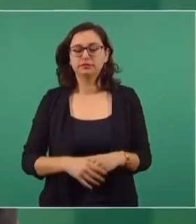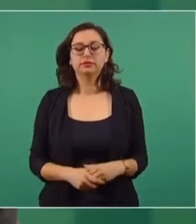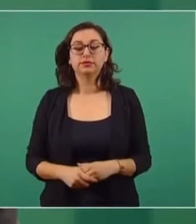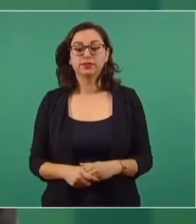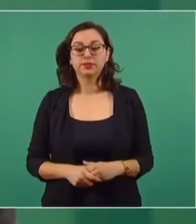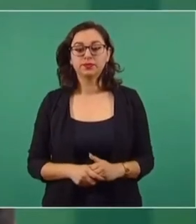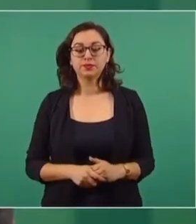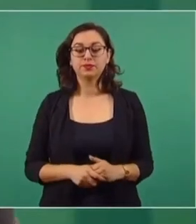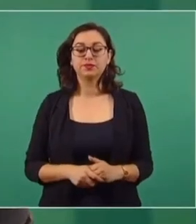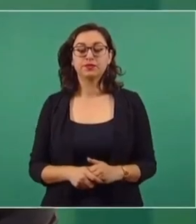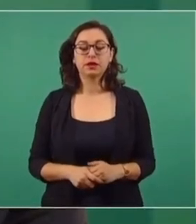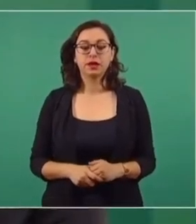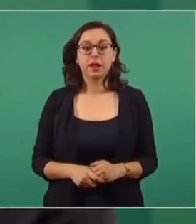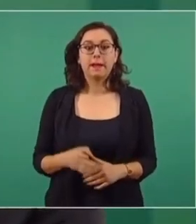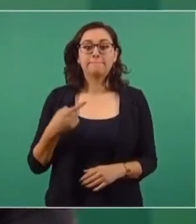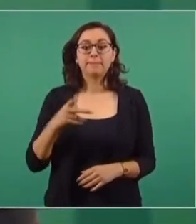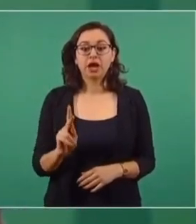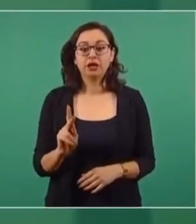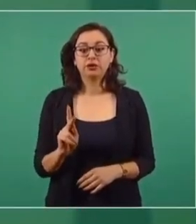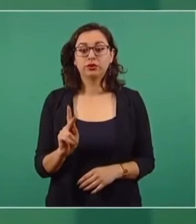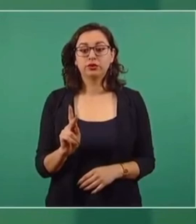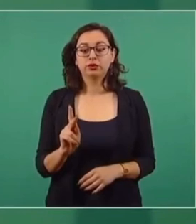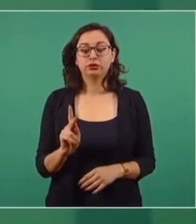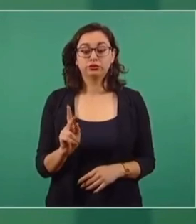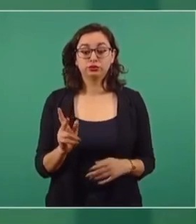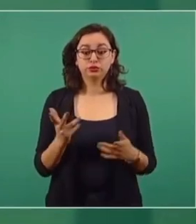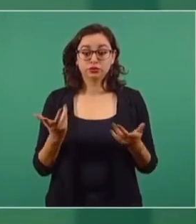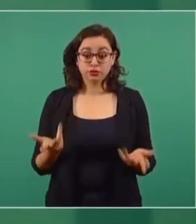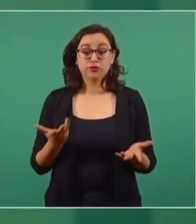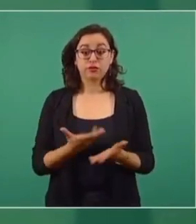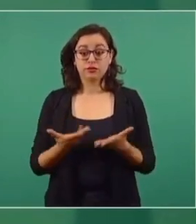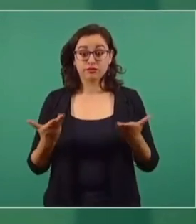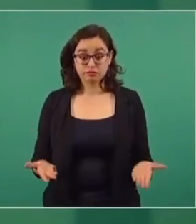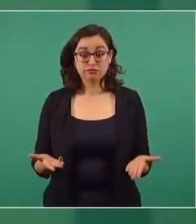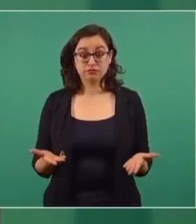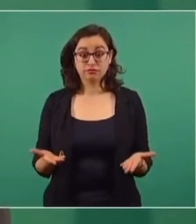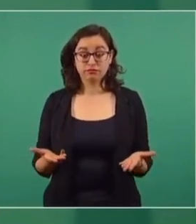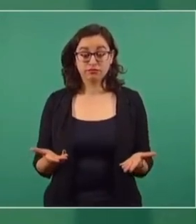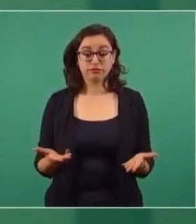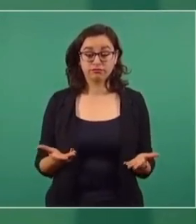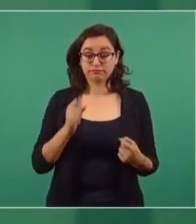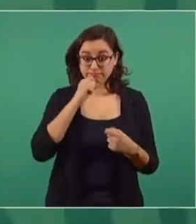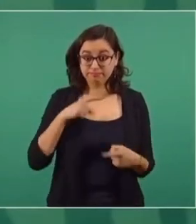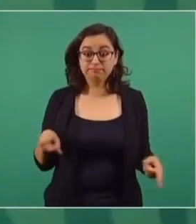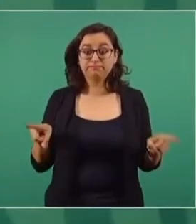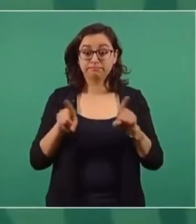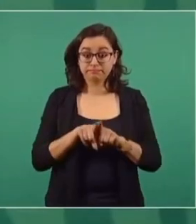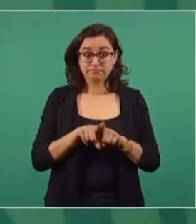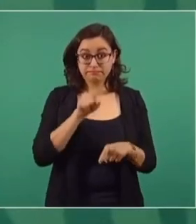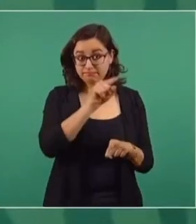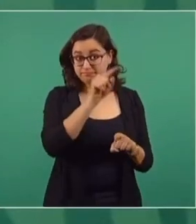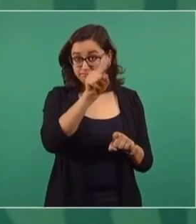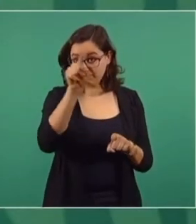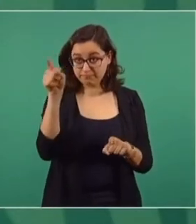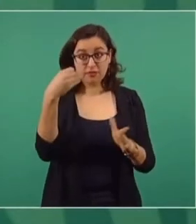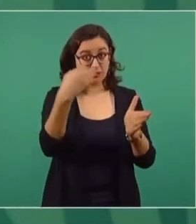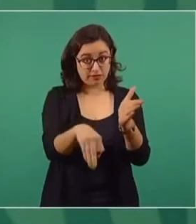esto debe de servir para que se comprenda